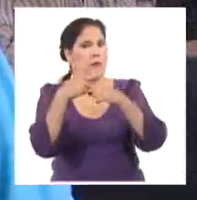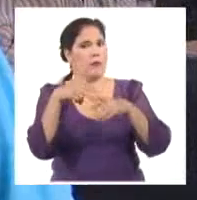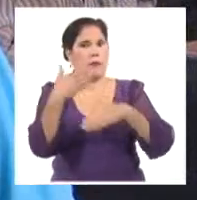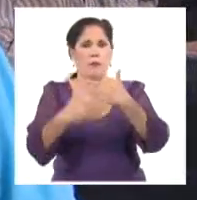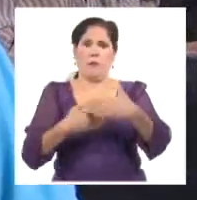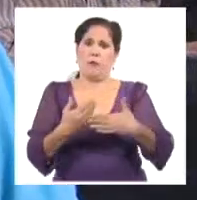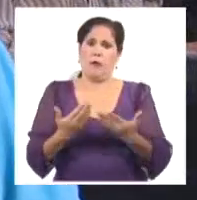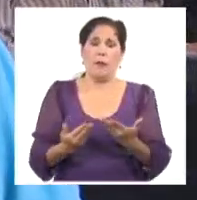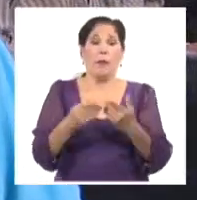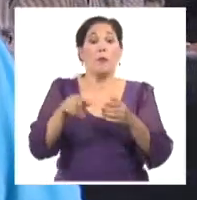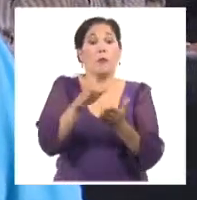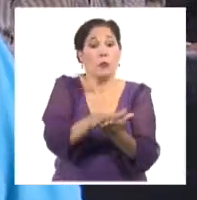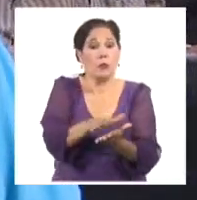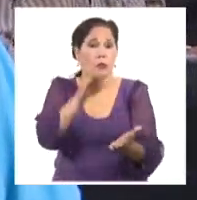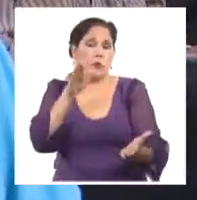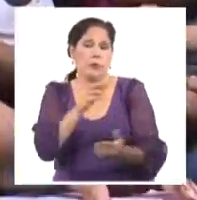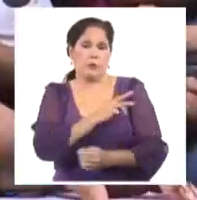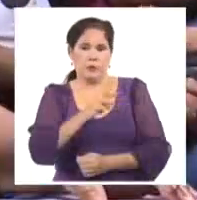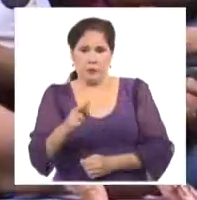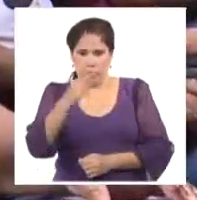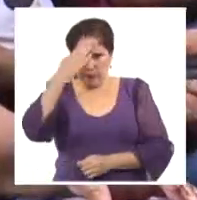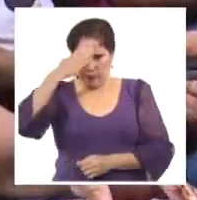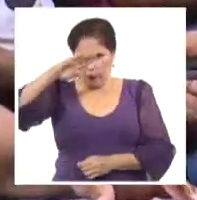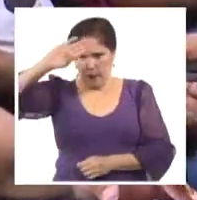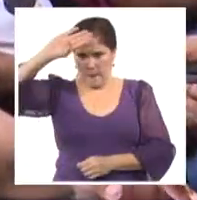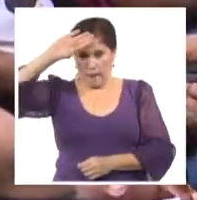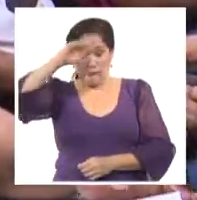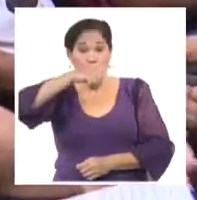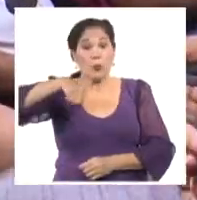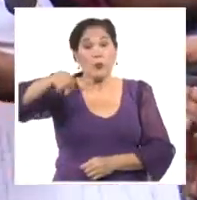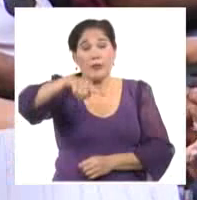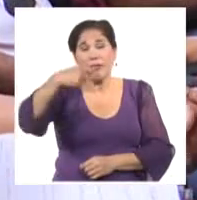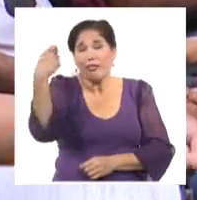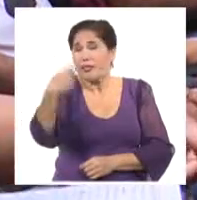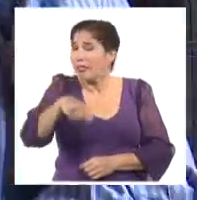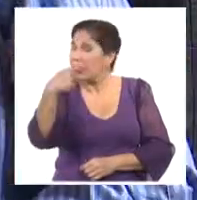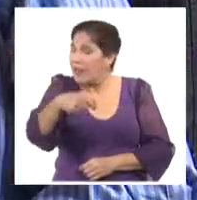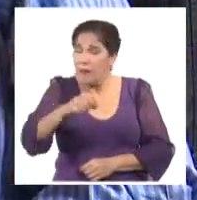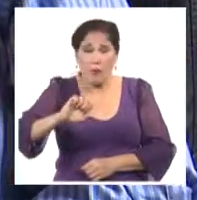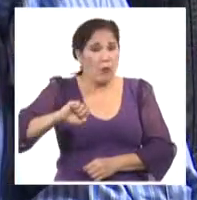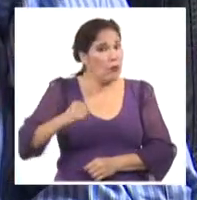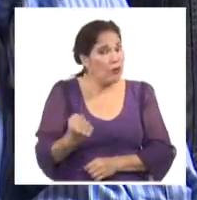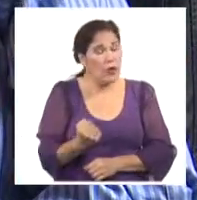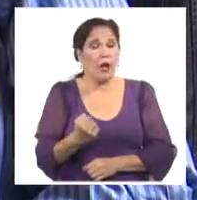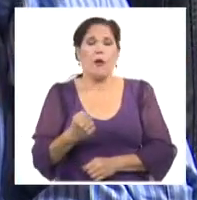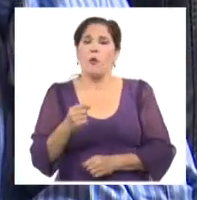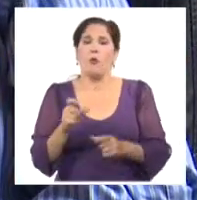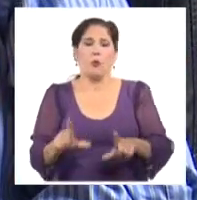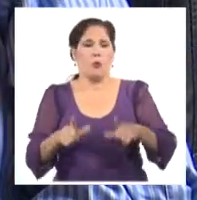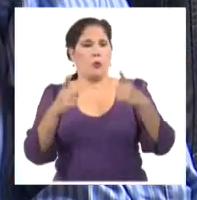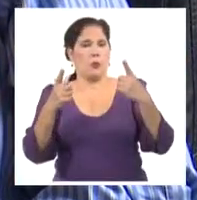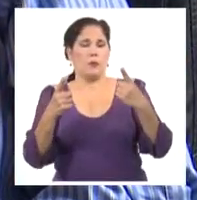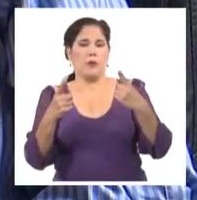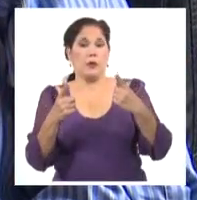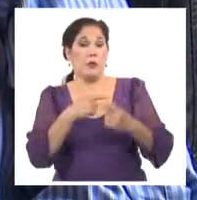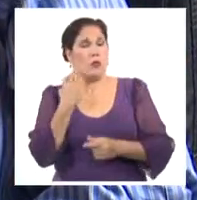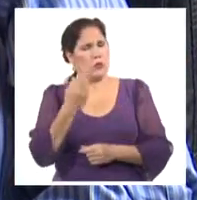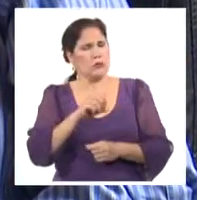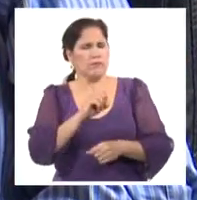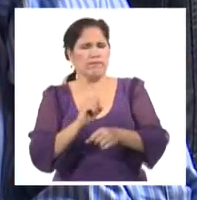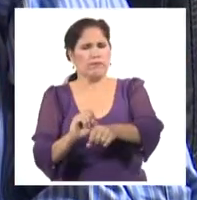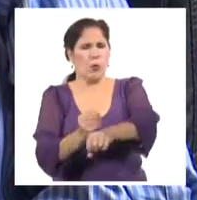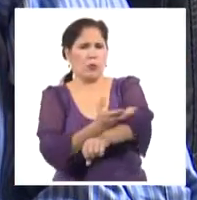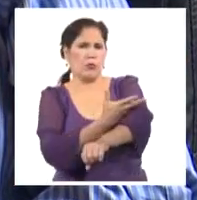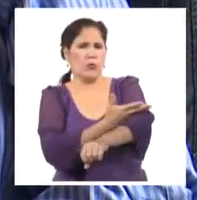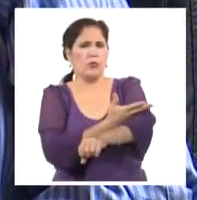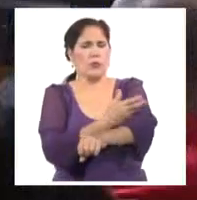compromiso que tienen con la revolución. Por lo tanto, nosotros nos sentimos orgullosos de lo que hacen los dirigentes de la ANA,